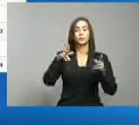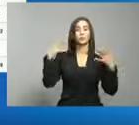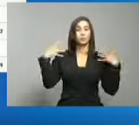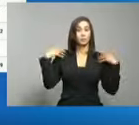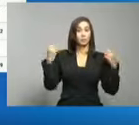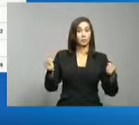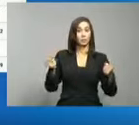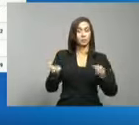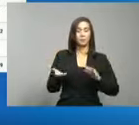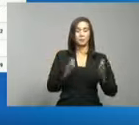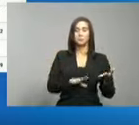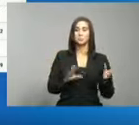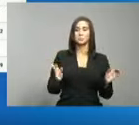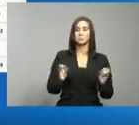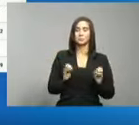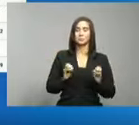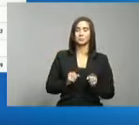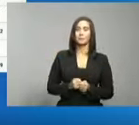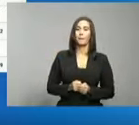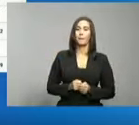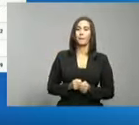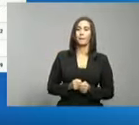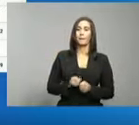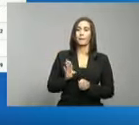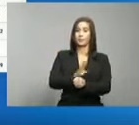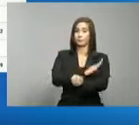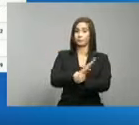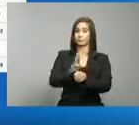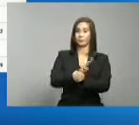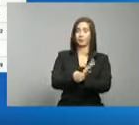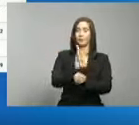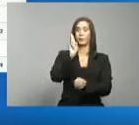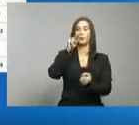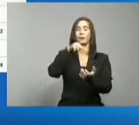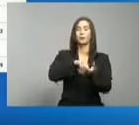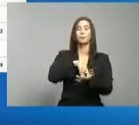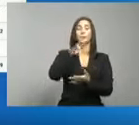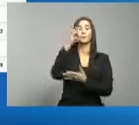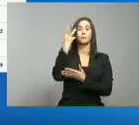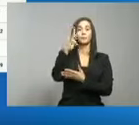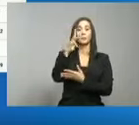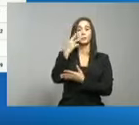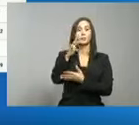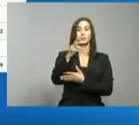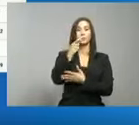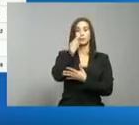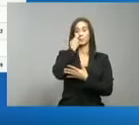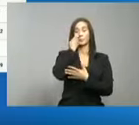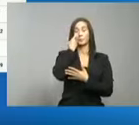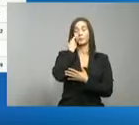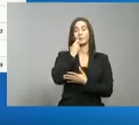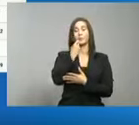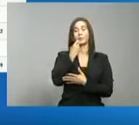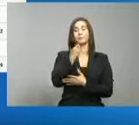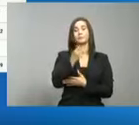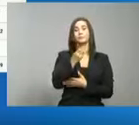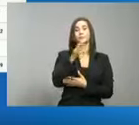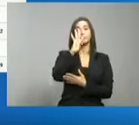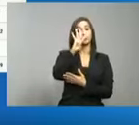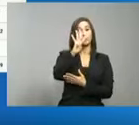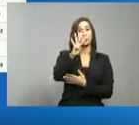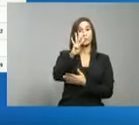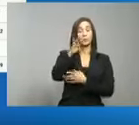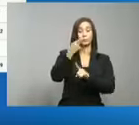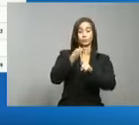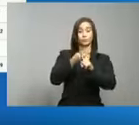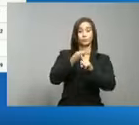fallecimientos. Barahona, 2.016 pruebas realizadas, 4